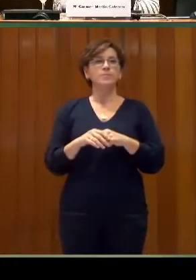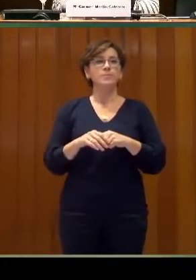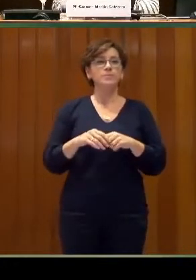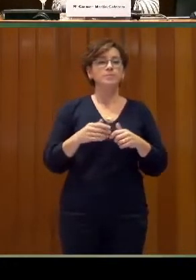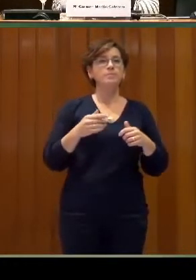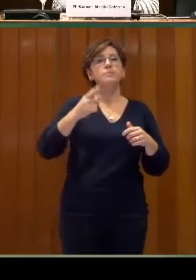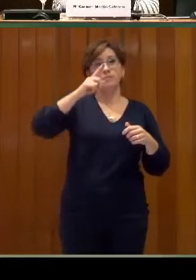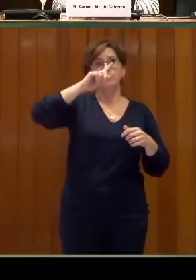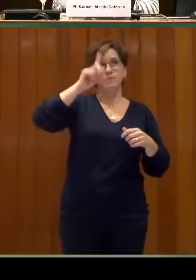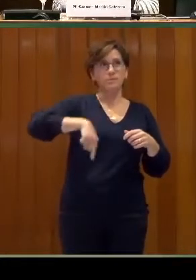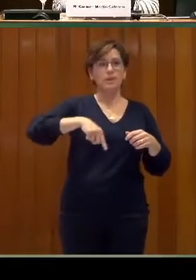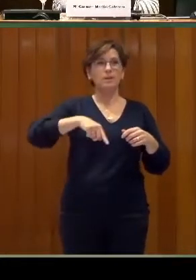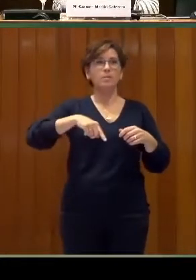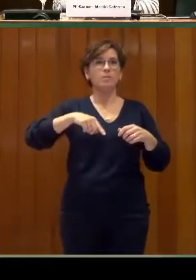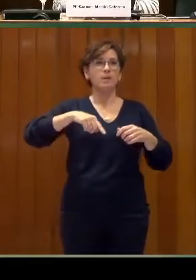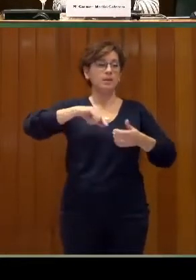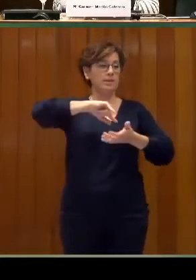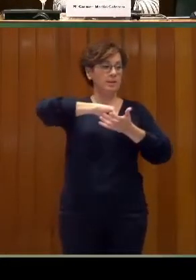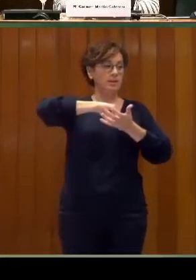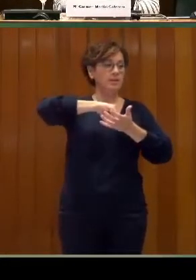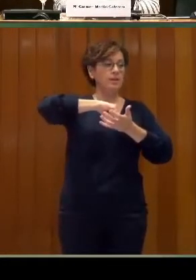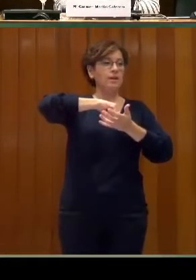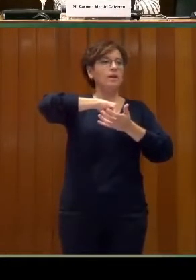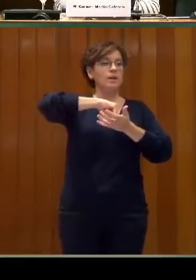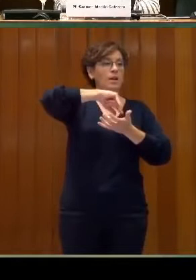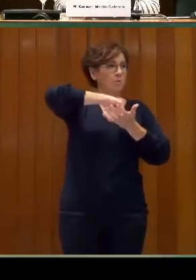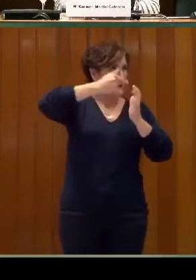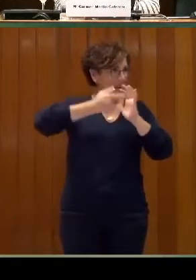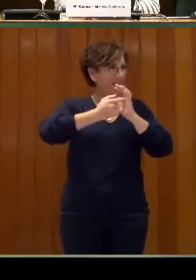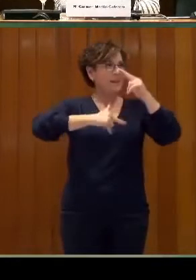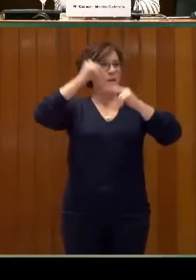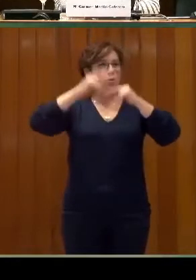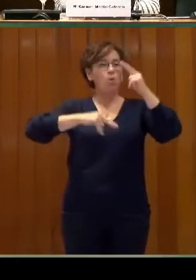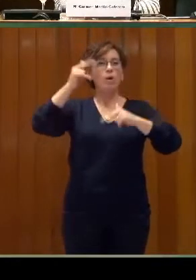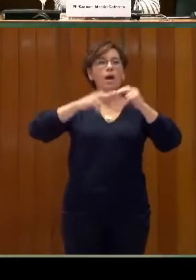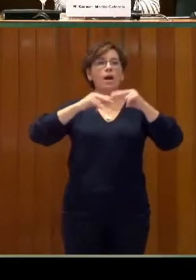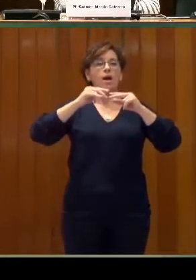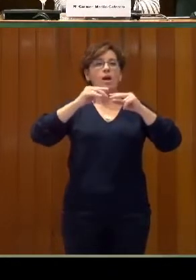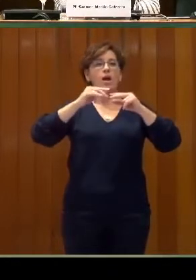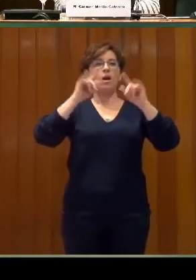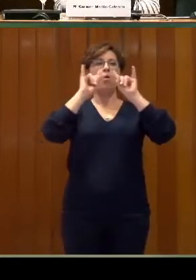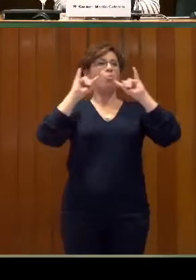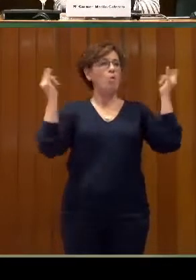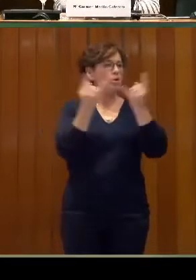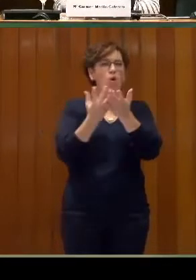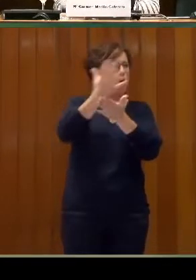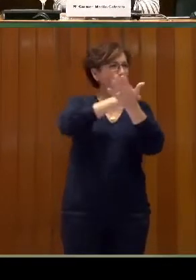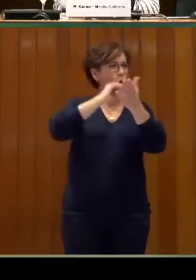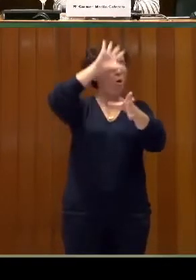supuesto, todo lo que es a nivel arquitectura, el diseño para que la tienda no tenga barreras y sea